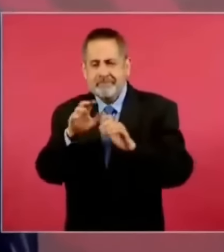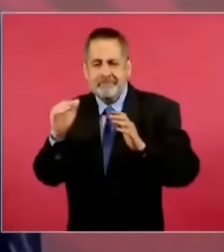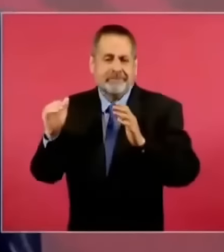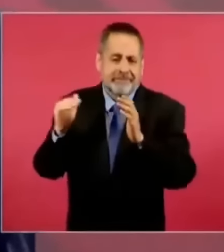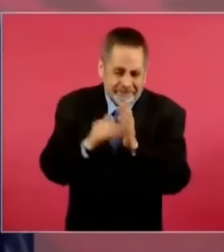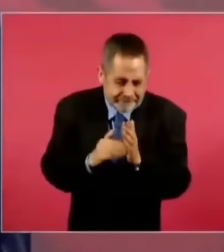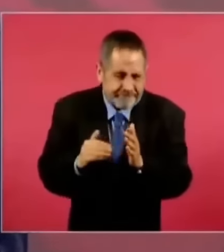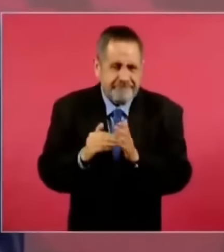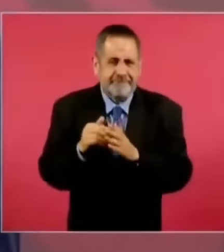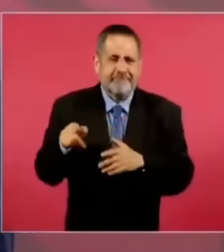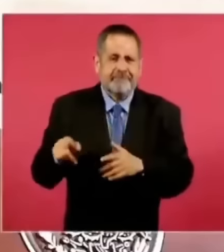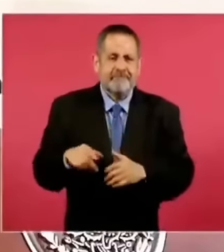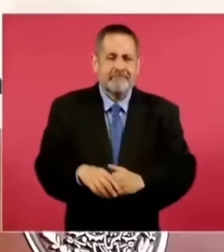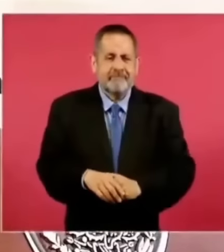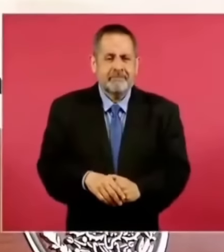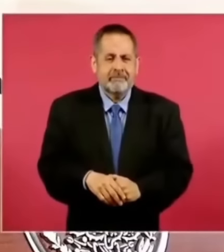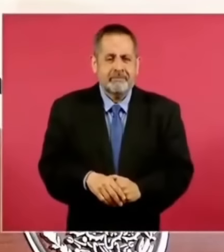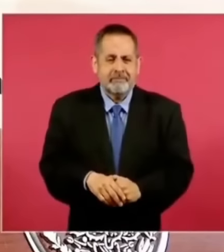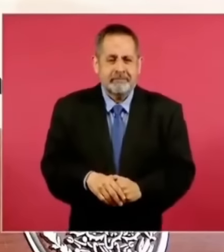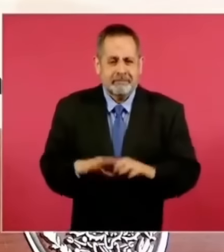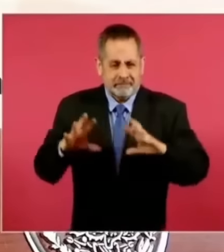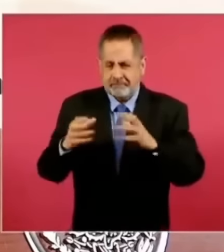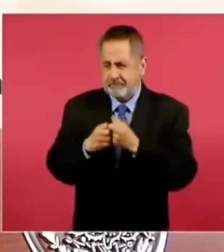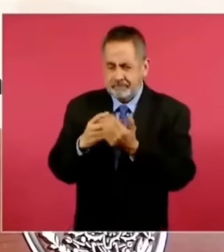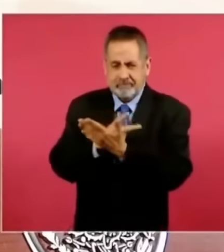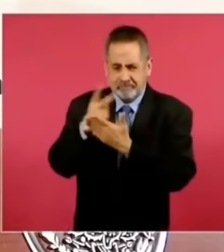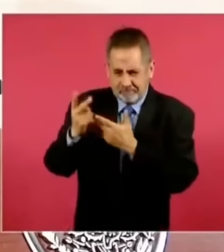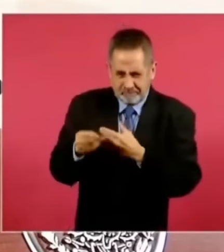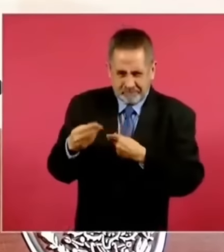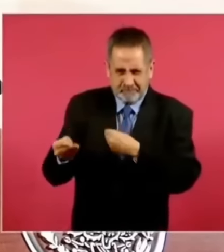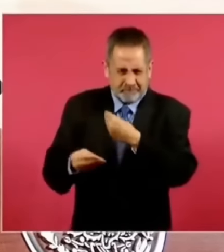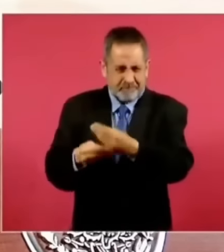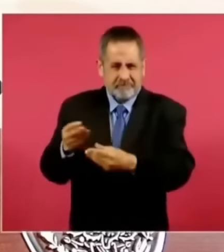millones para los programas de bienestar.